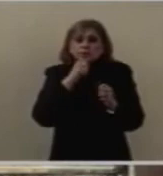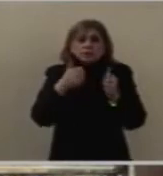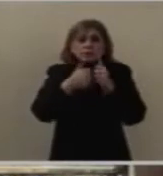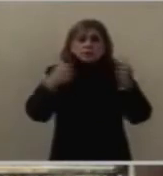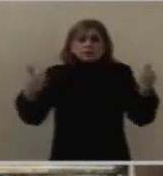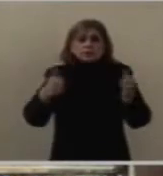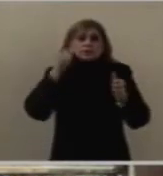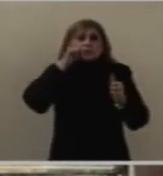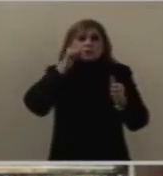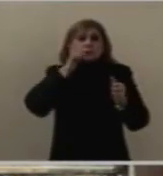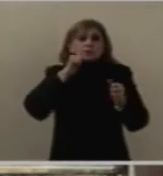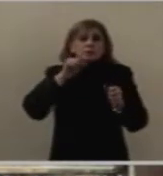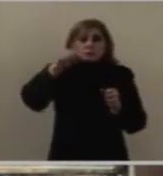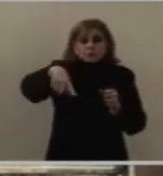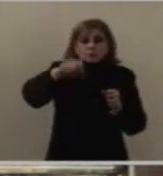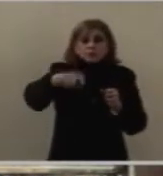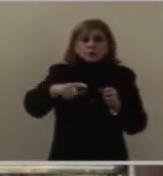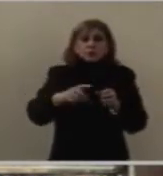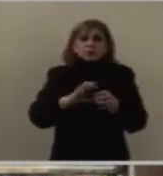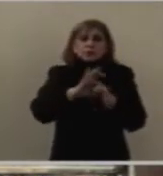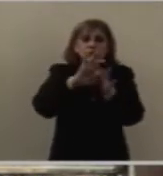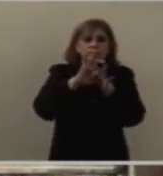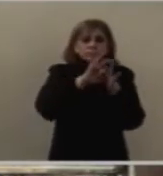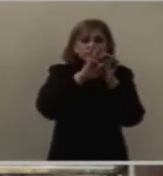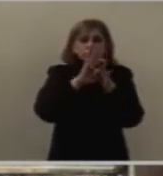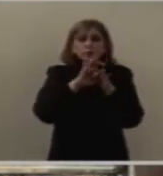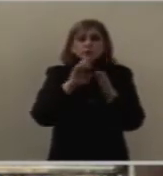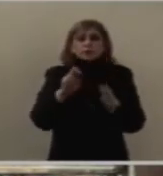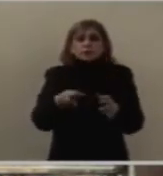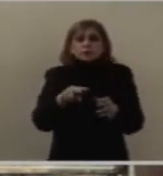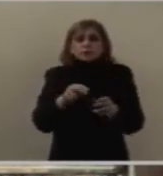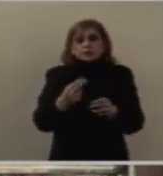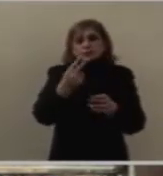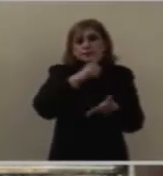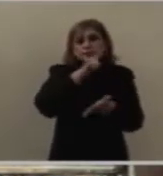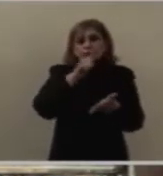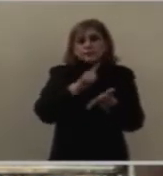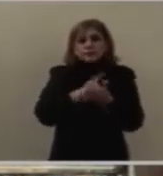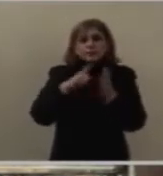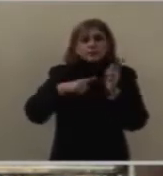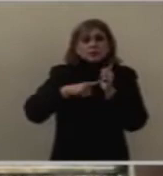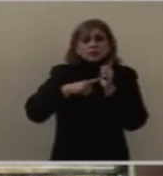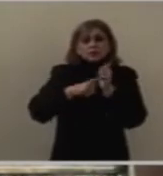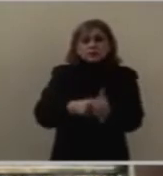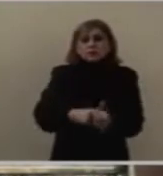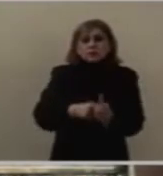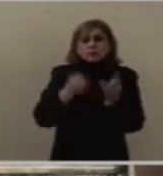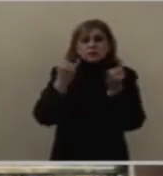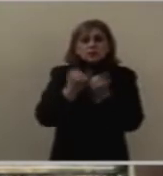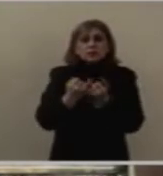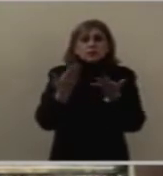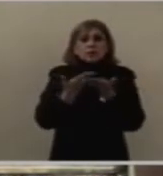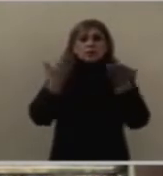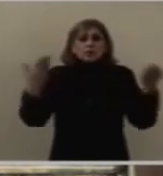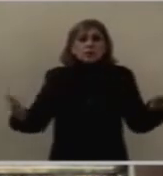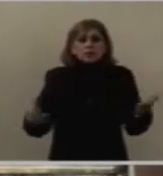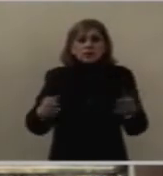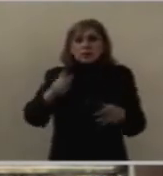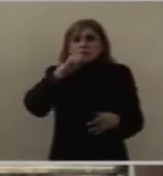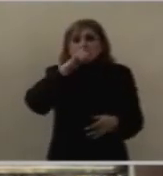La ley de Dios proclamada en el Sinaí sigue siendo luz para nuestras vidas,